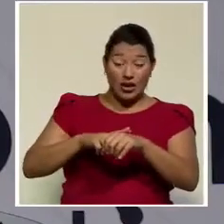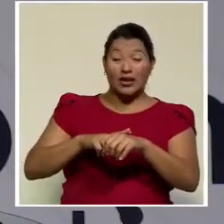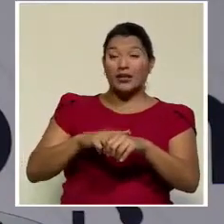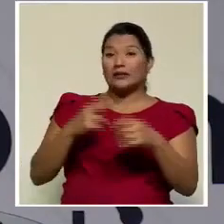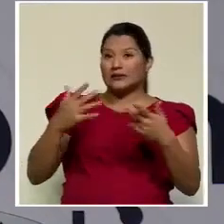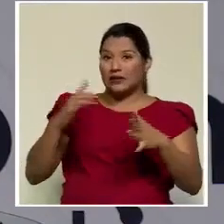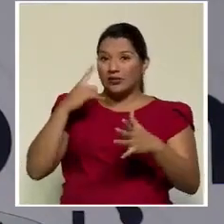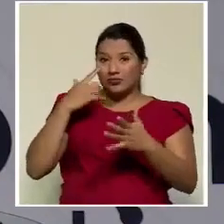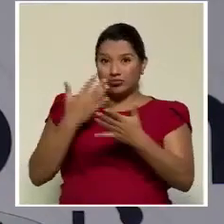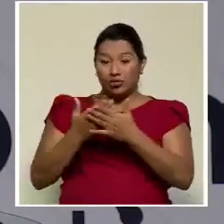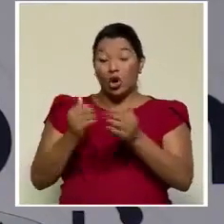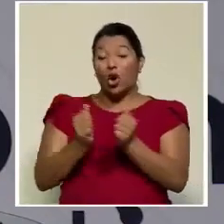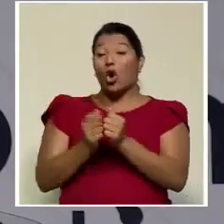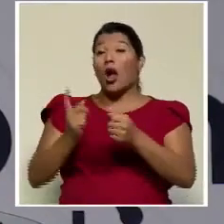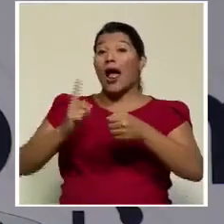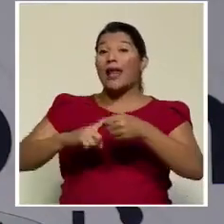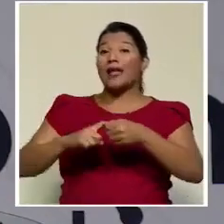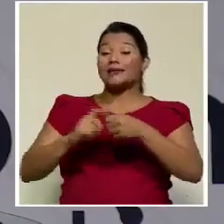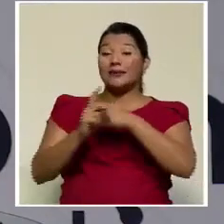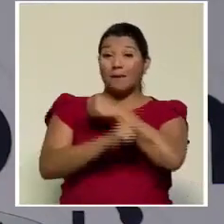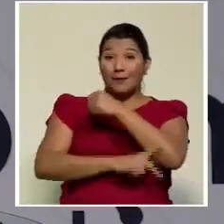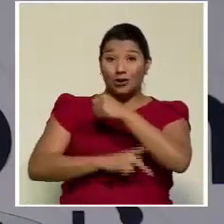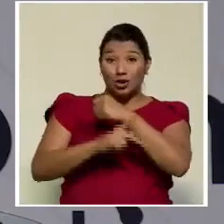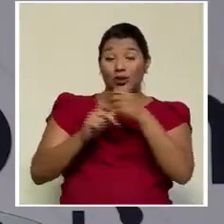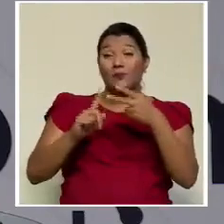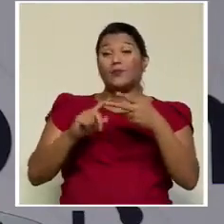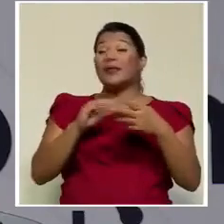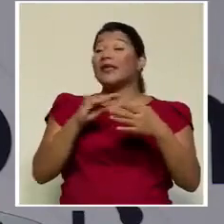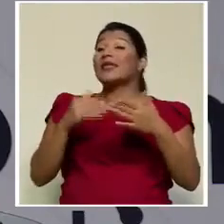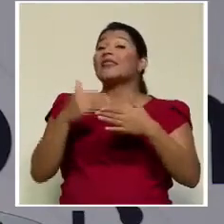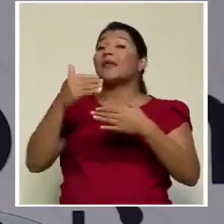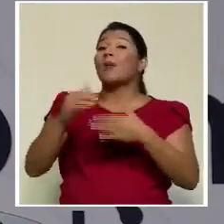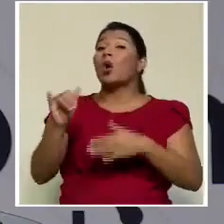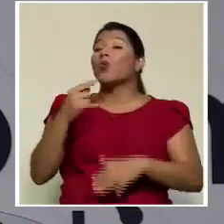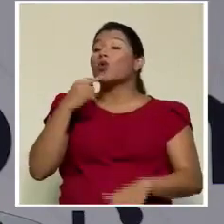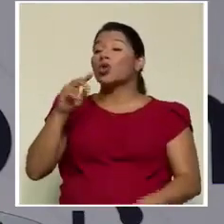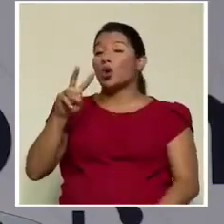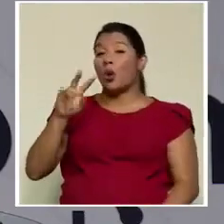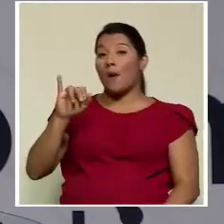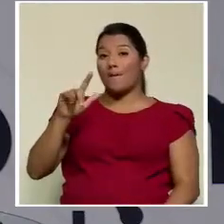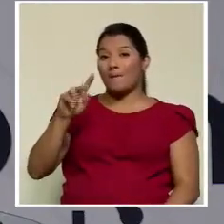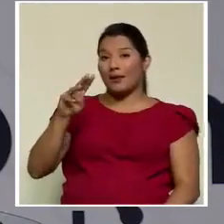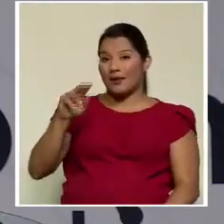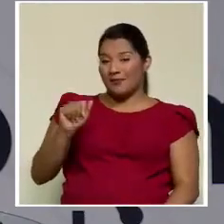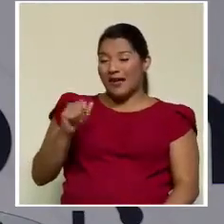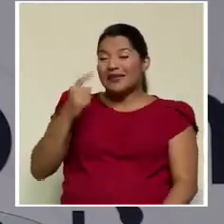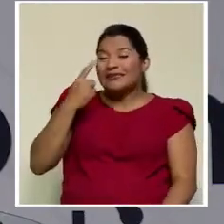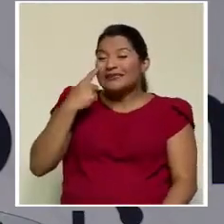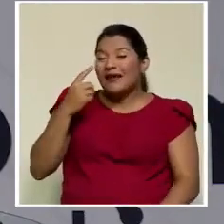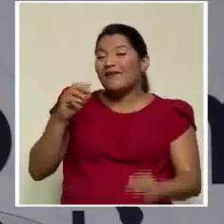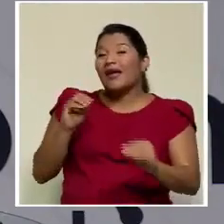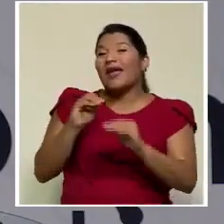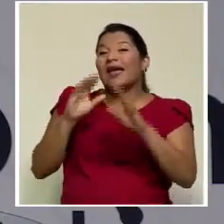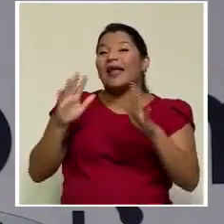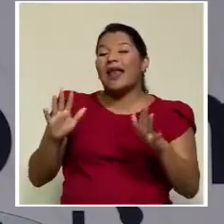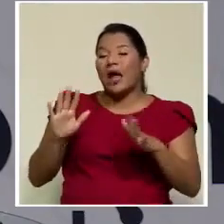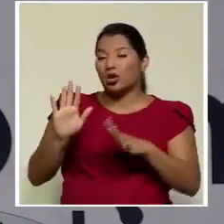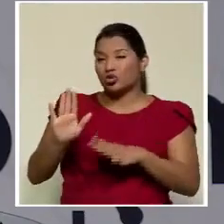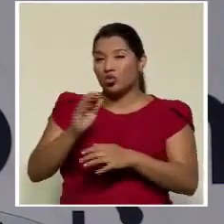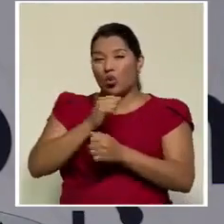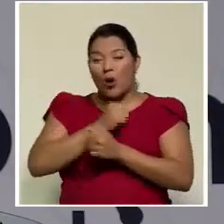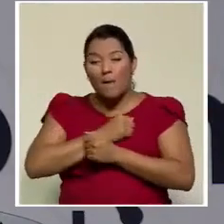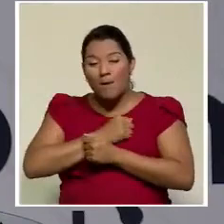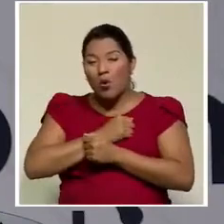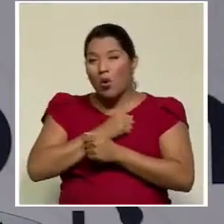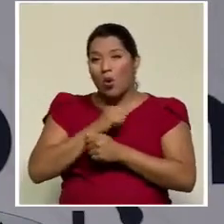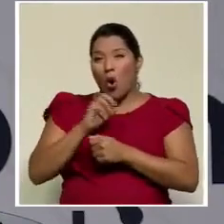corroborado con Alianza Patriótica. De nuevo, algo que señalaba Vilma, se le nota, digamos, la vocación de